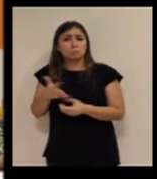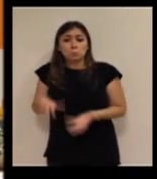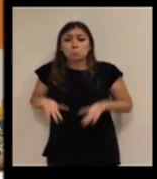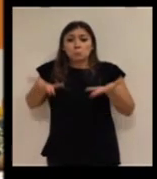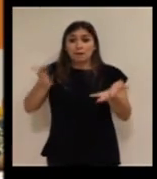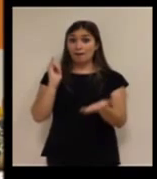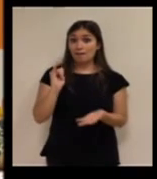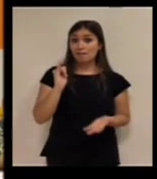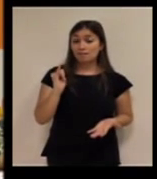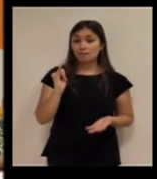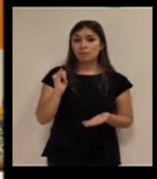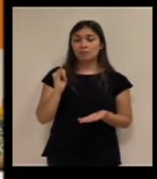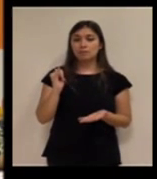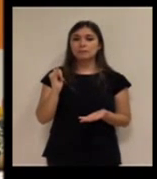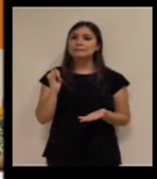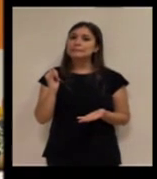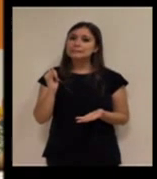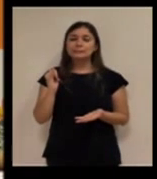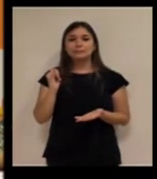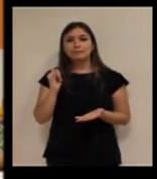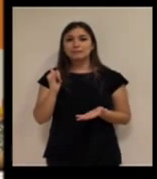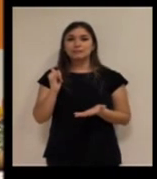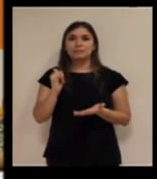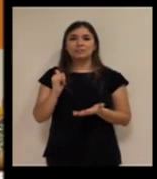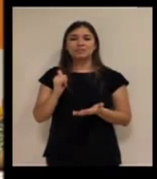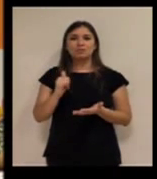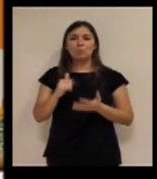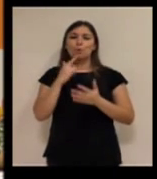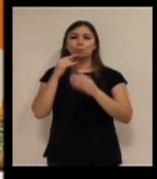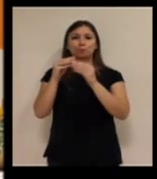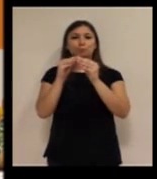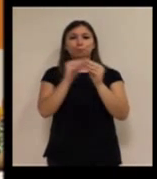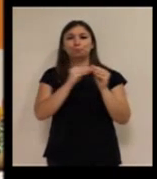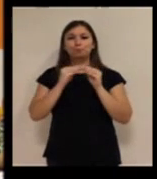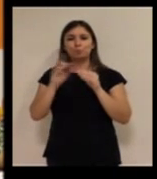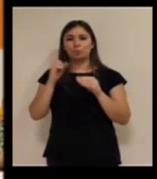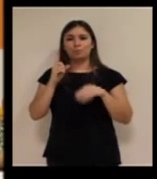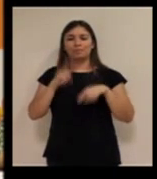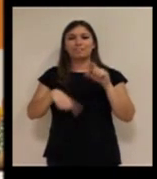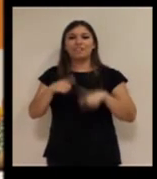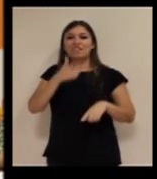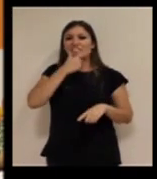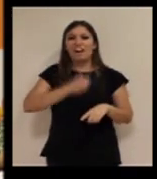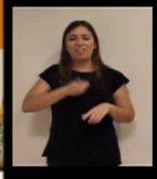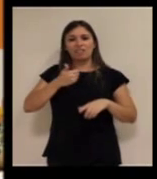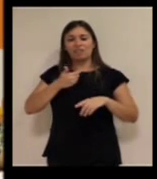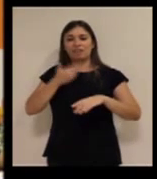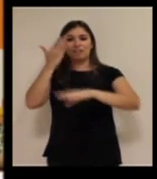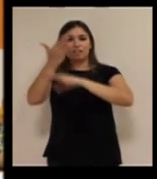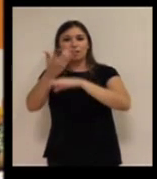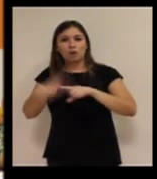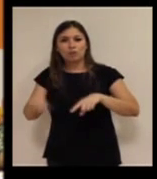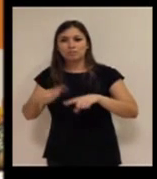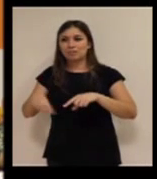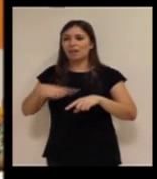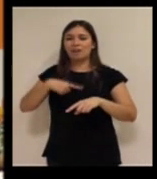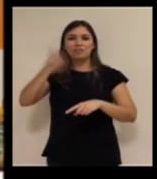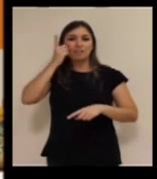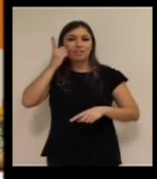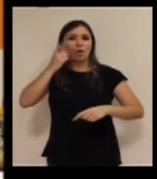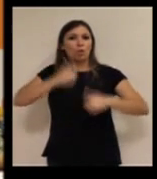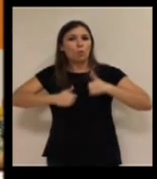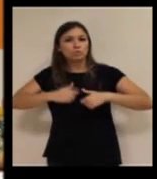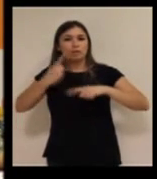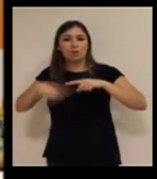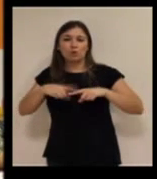disposición no son elementos estancos, no son fácilmente portables, no permiten ducharse con ellos, como ocurre con la